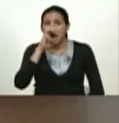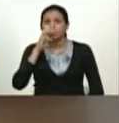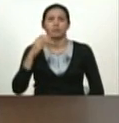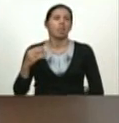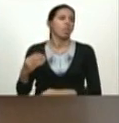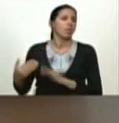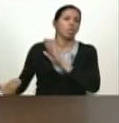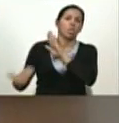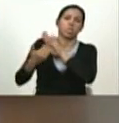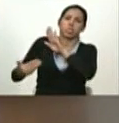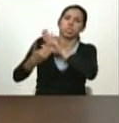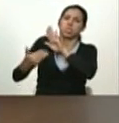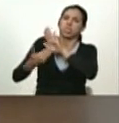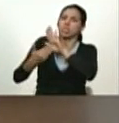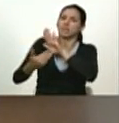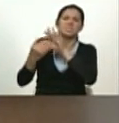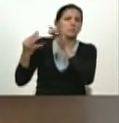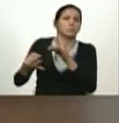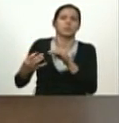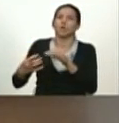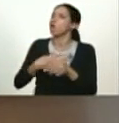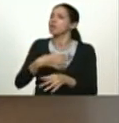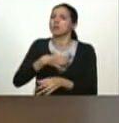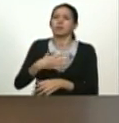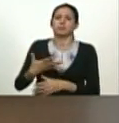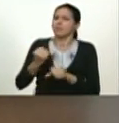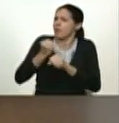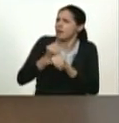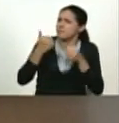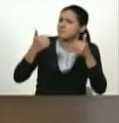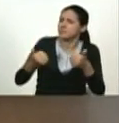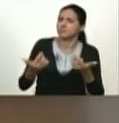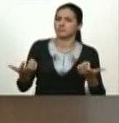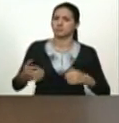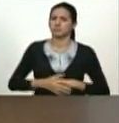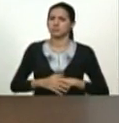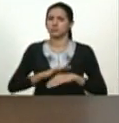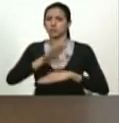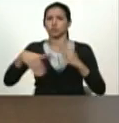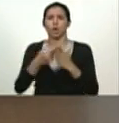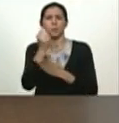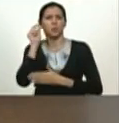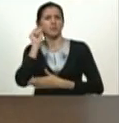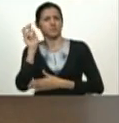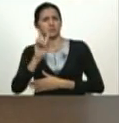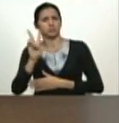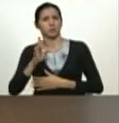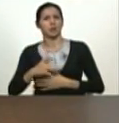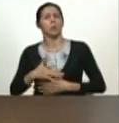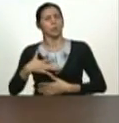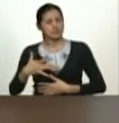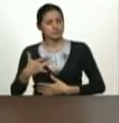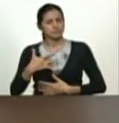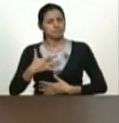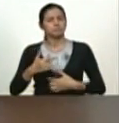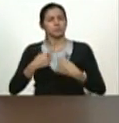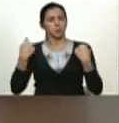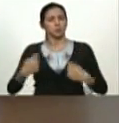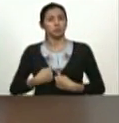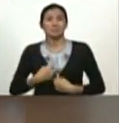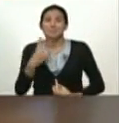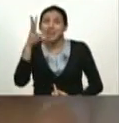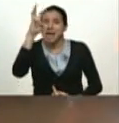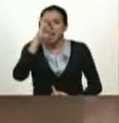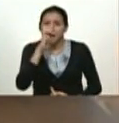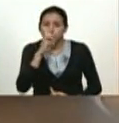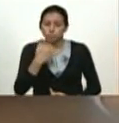una guerra es que me han tenido todos los venezolanos que se puedan tocar el corazón ahorita tóquenselo en tres años que